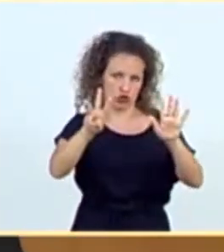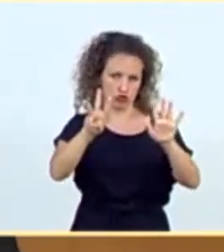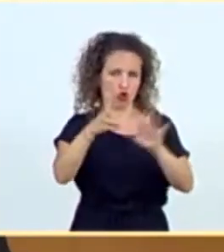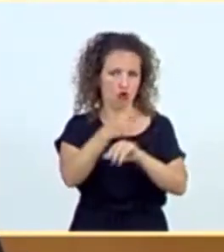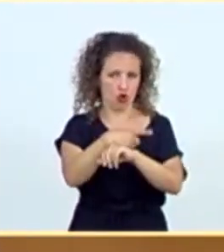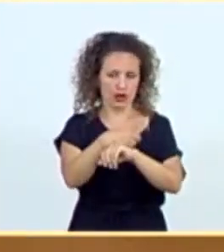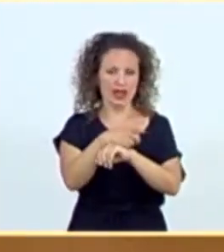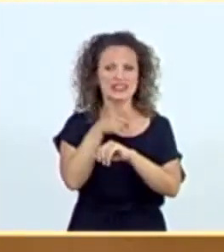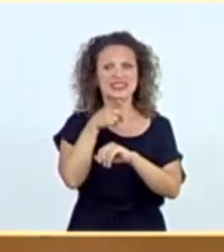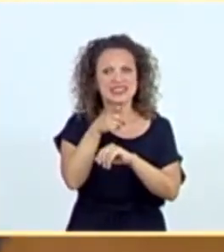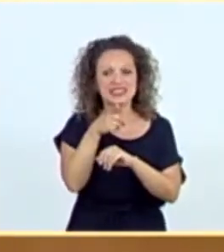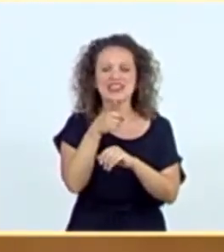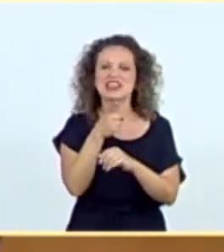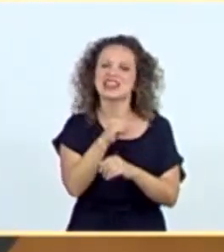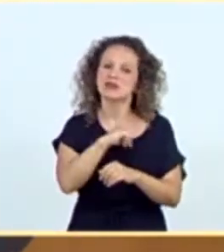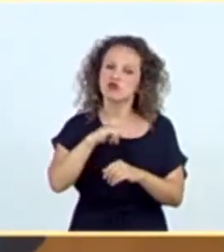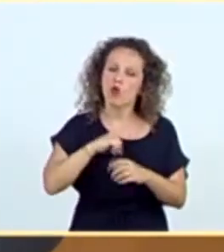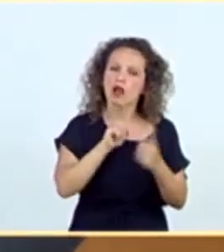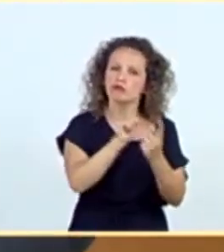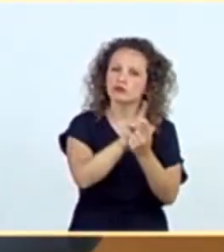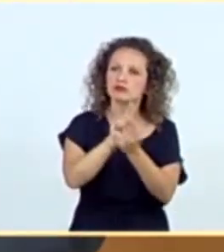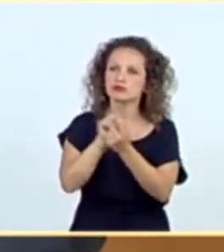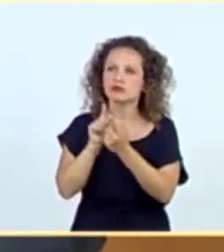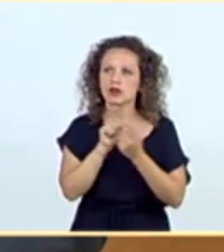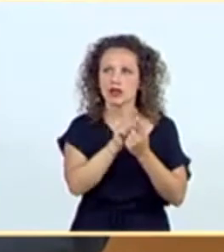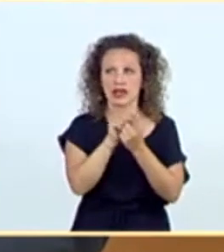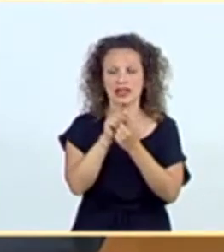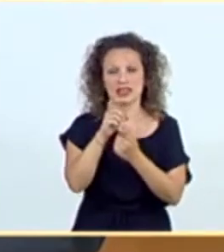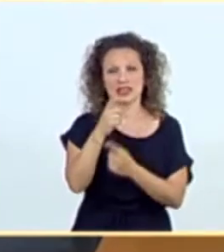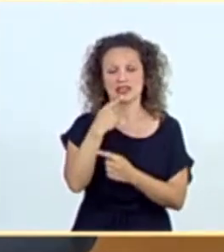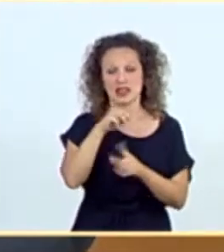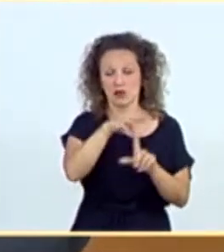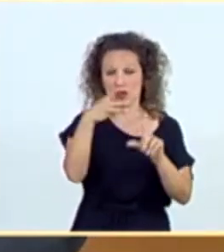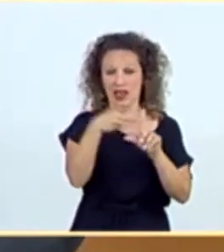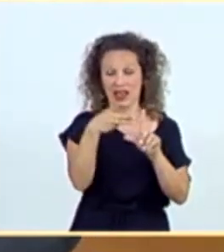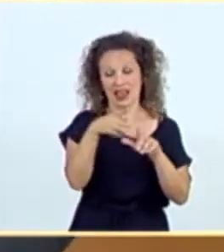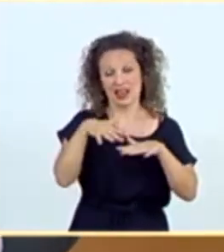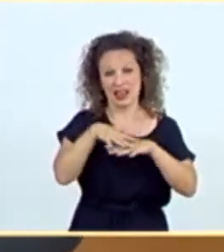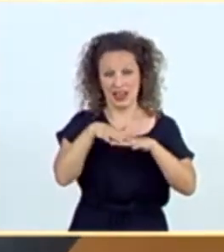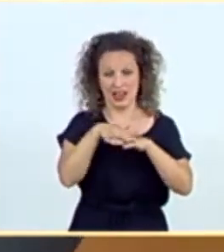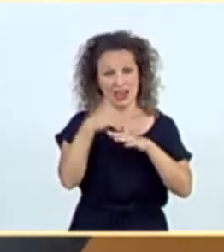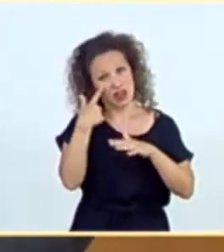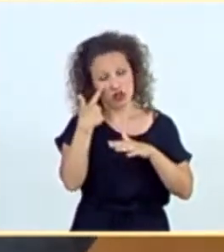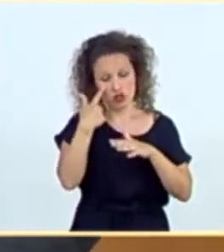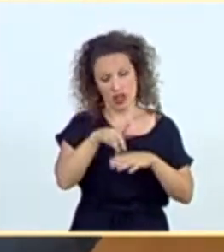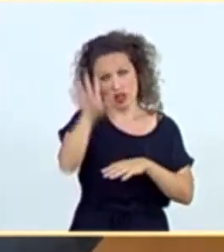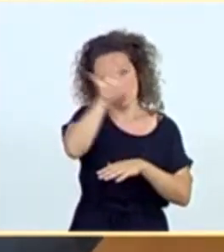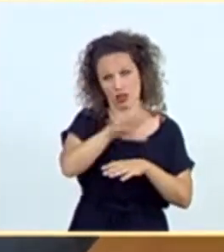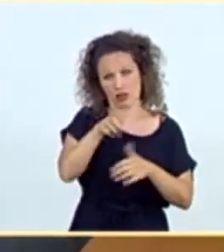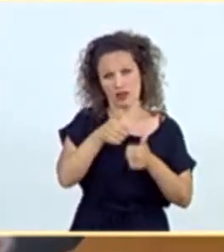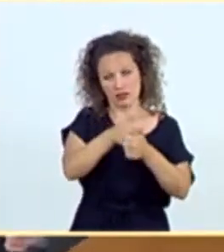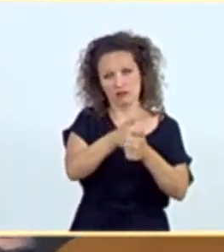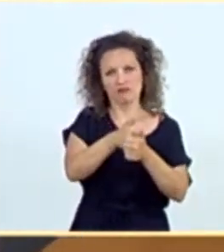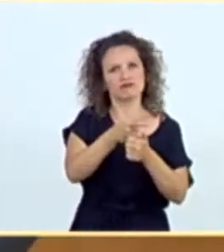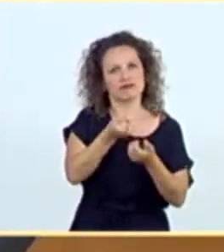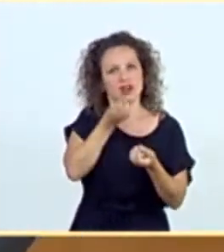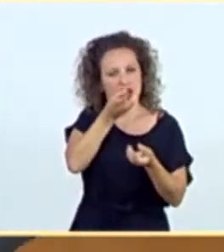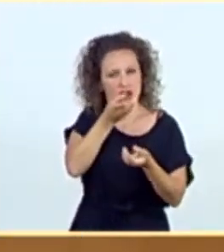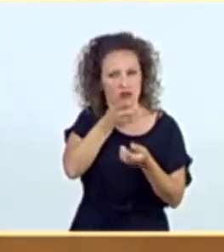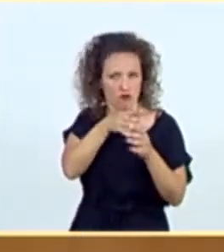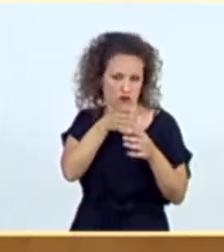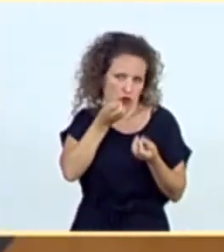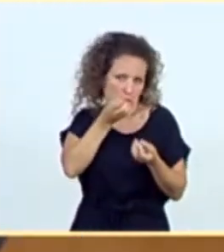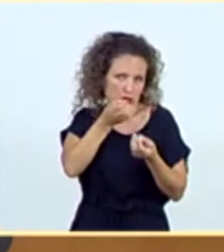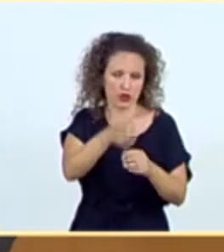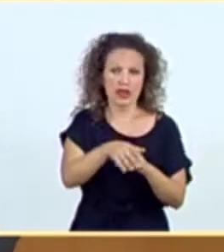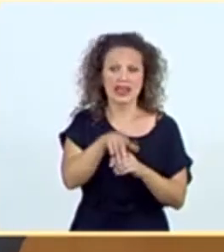dar la información individualizada en la plataforma CVS de la Red Nacional de Vigilancia Epidemiológica, RENAVE. Este documento acaba